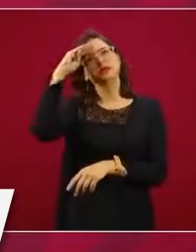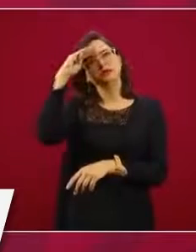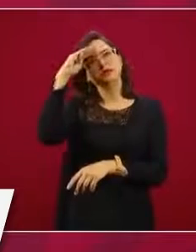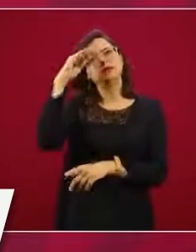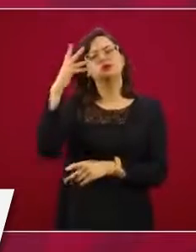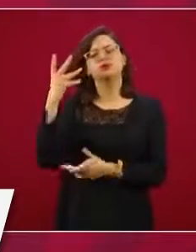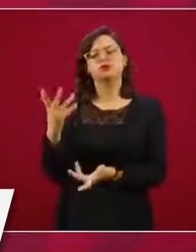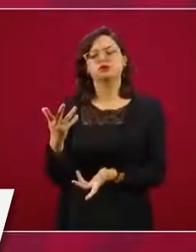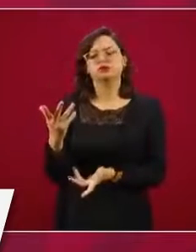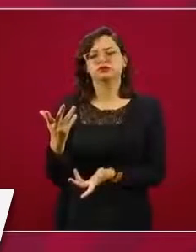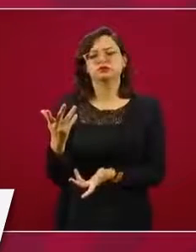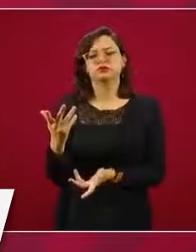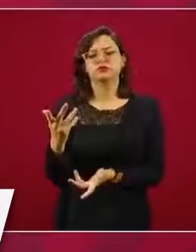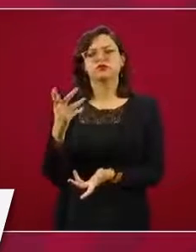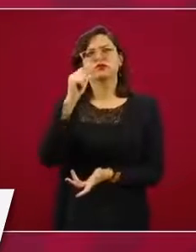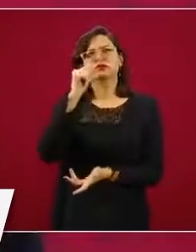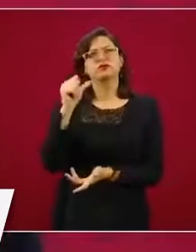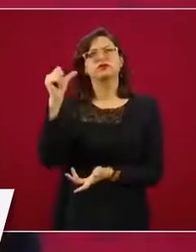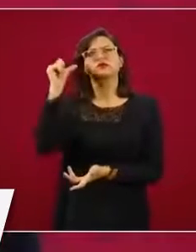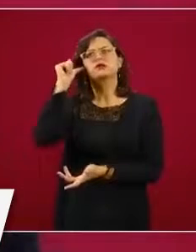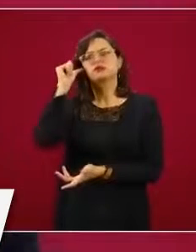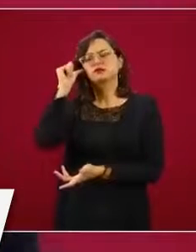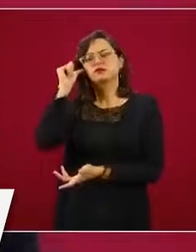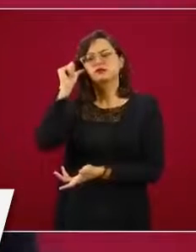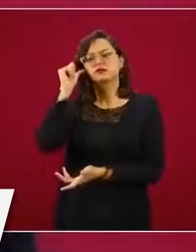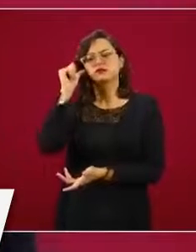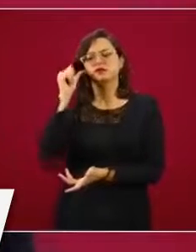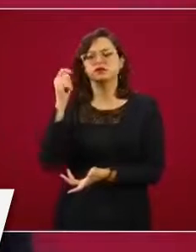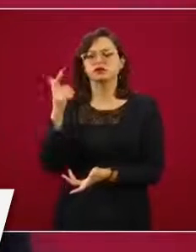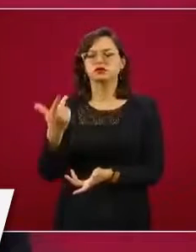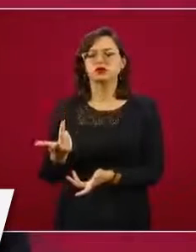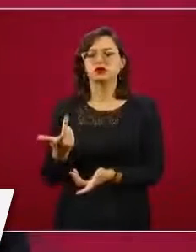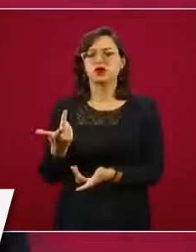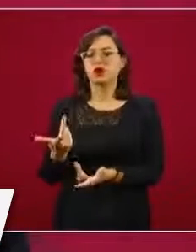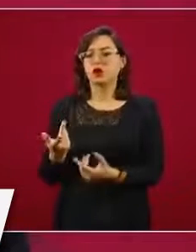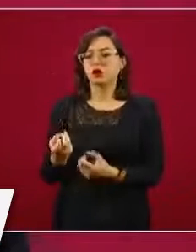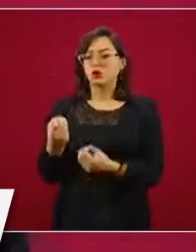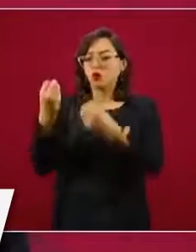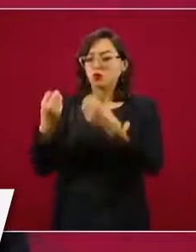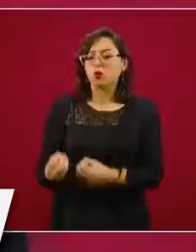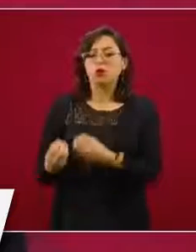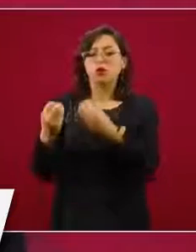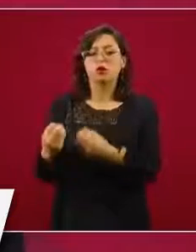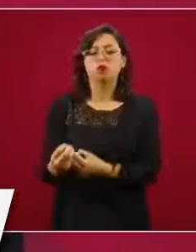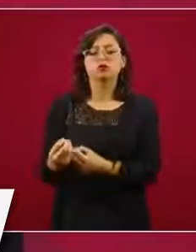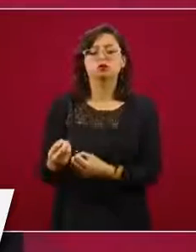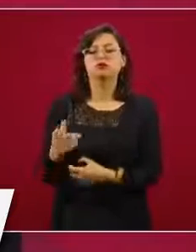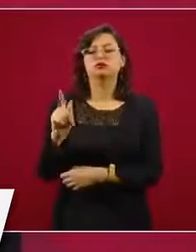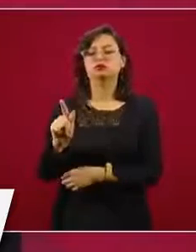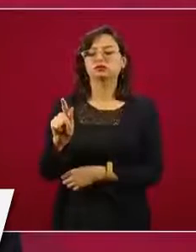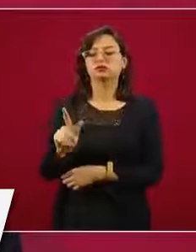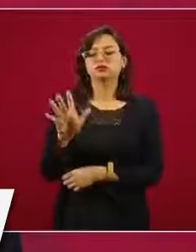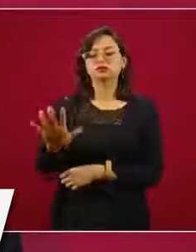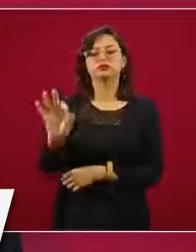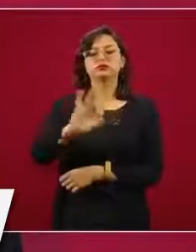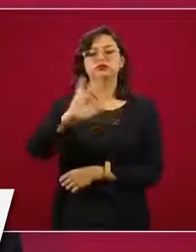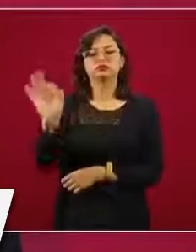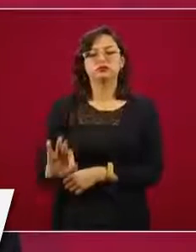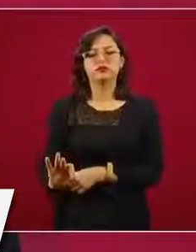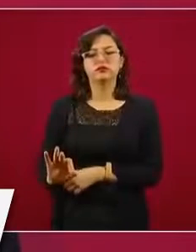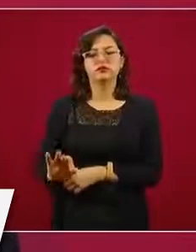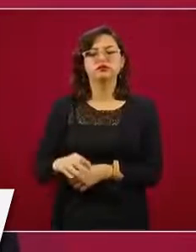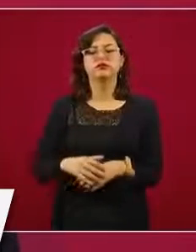ayer la ocupación es del 75 por ciento